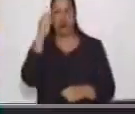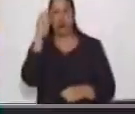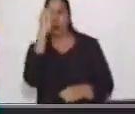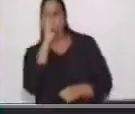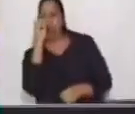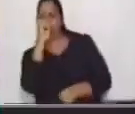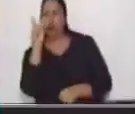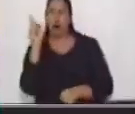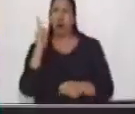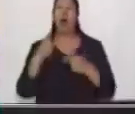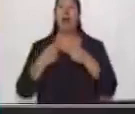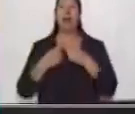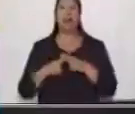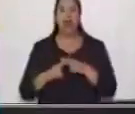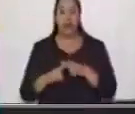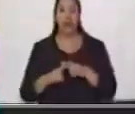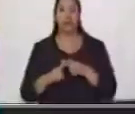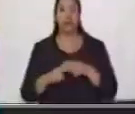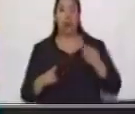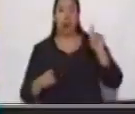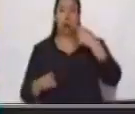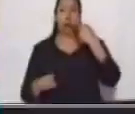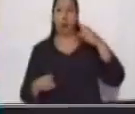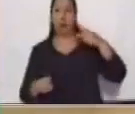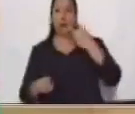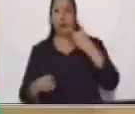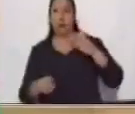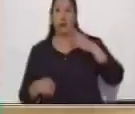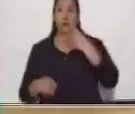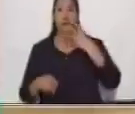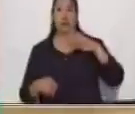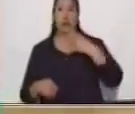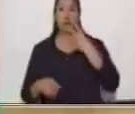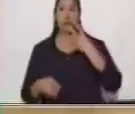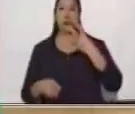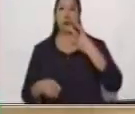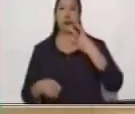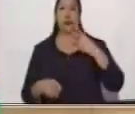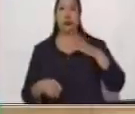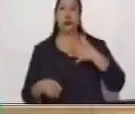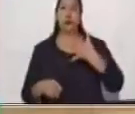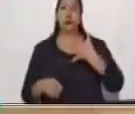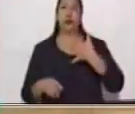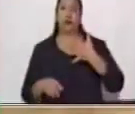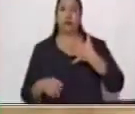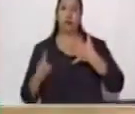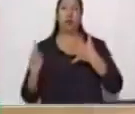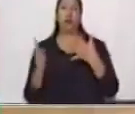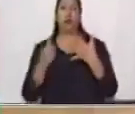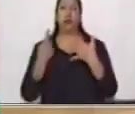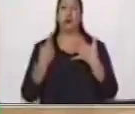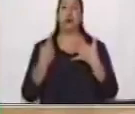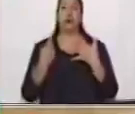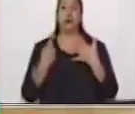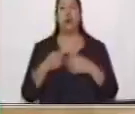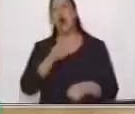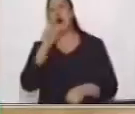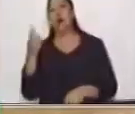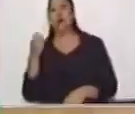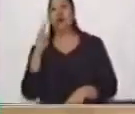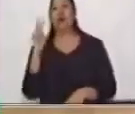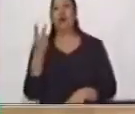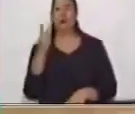el inicio, paso 1, 2, 3, 4, paso 5, paso 6 y las dos opciones.